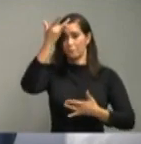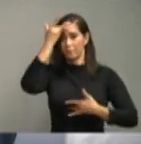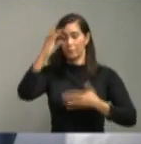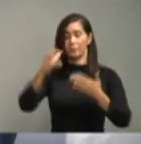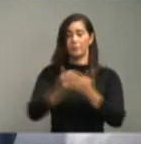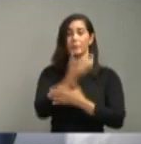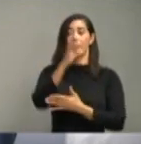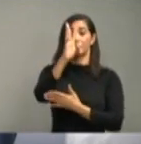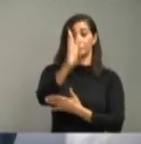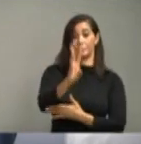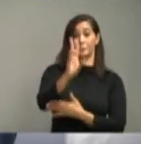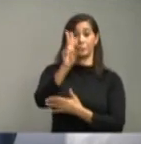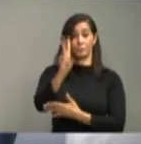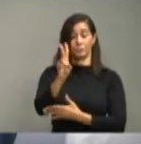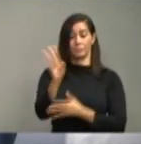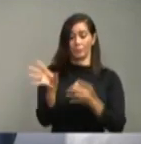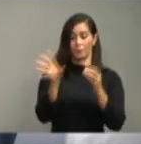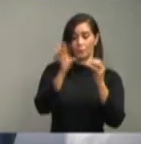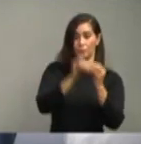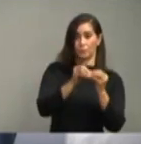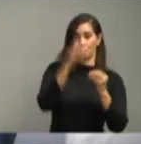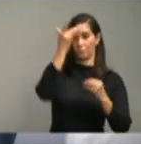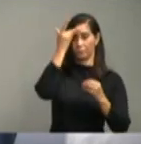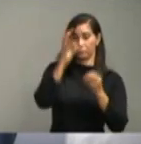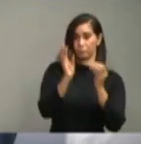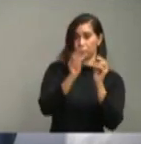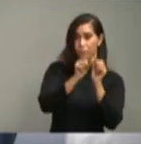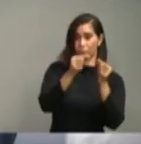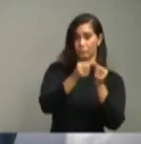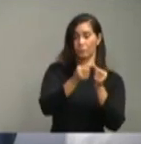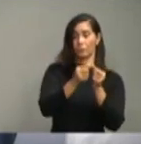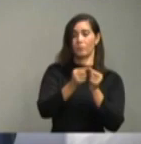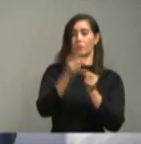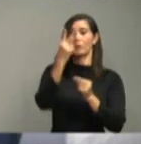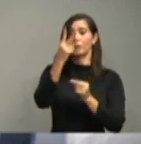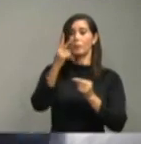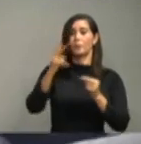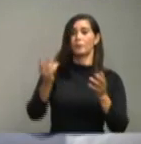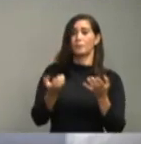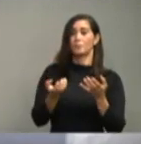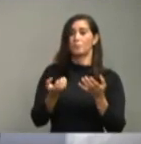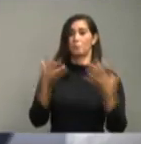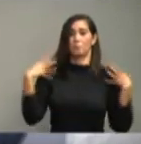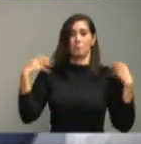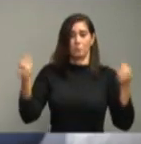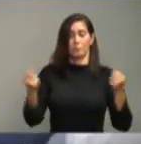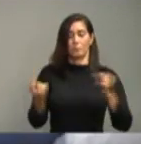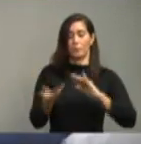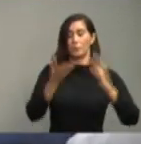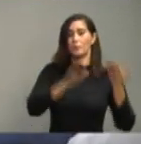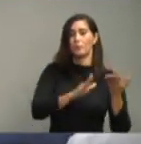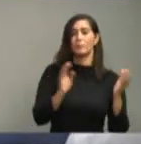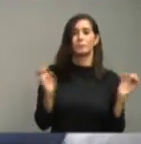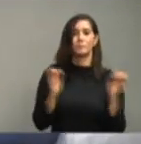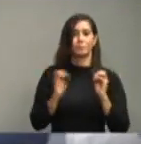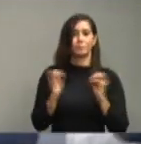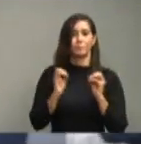62 acumulados, 2 recuperados, cero fallecimiento.